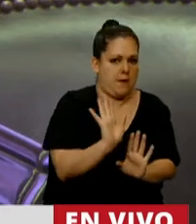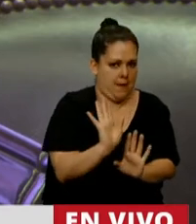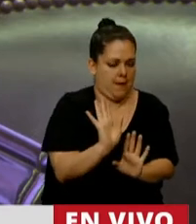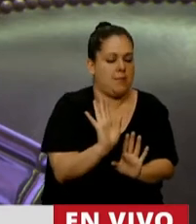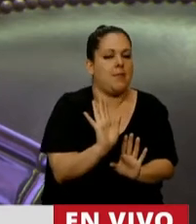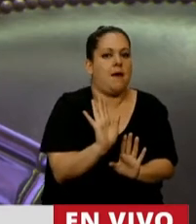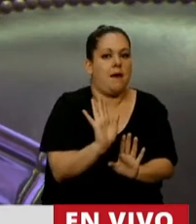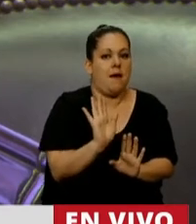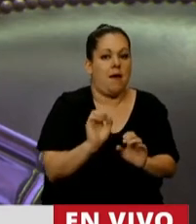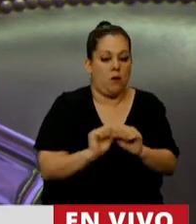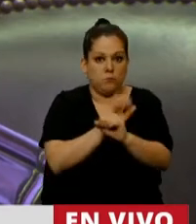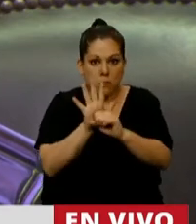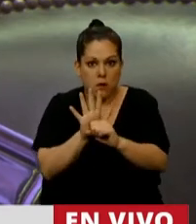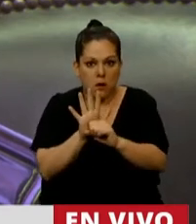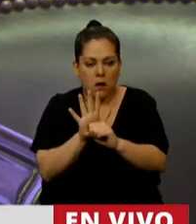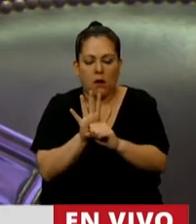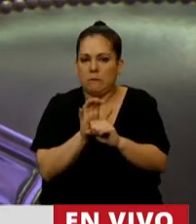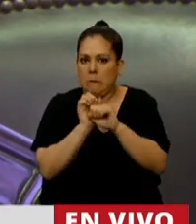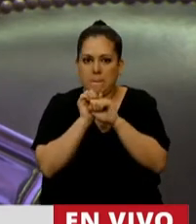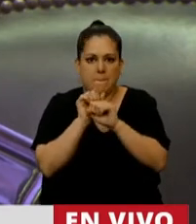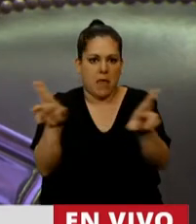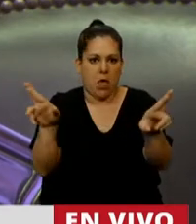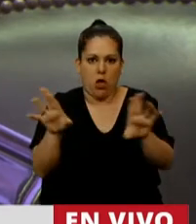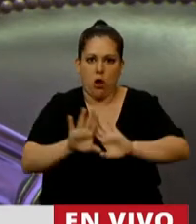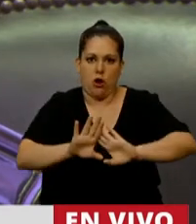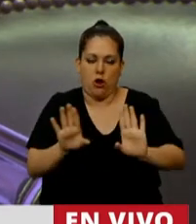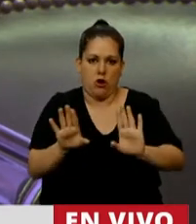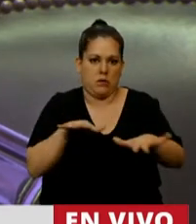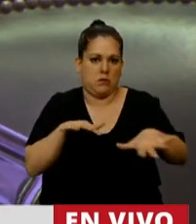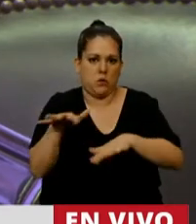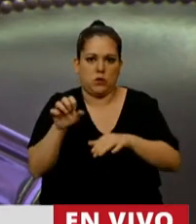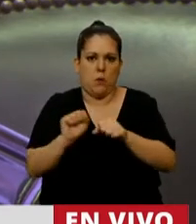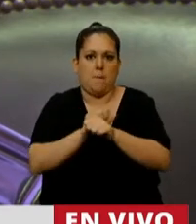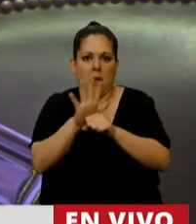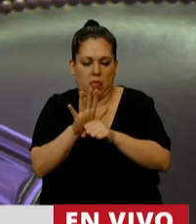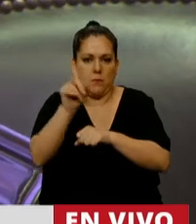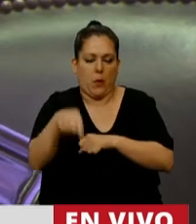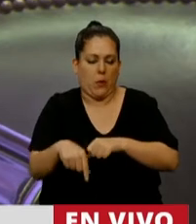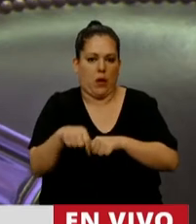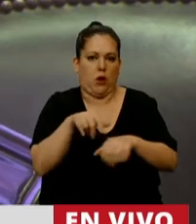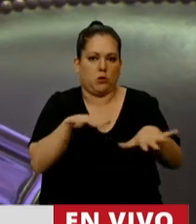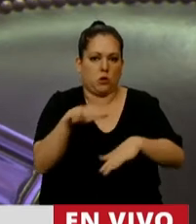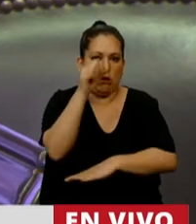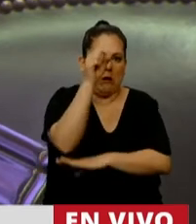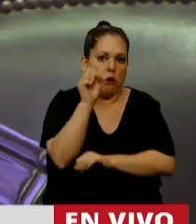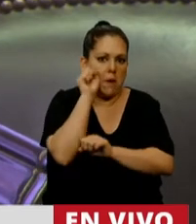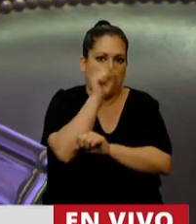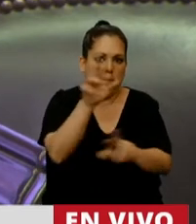se agravó aún más, inclusive por la pandemia. Lo cierto